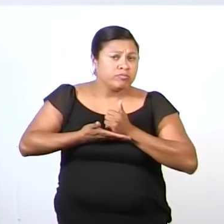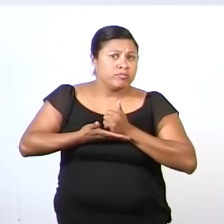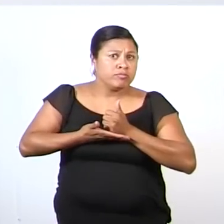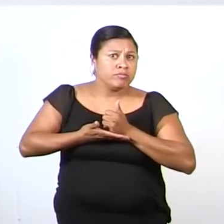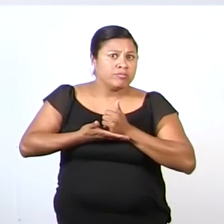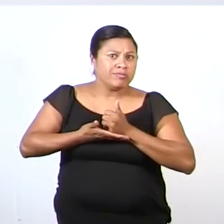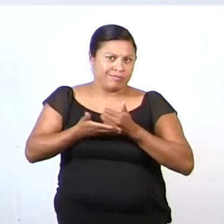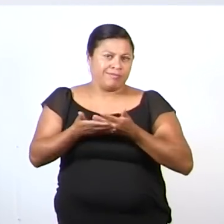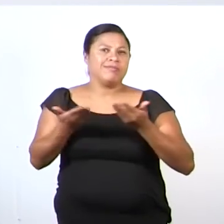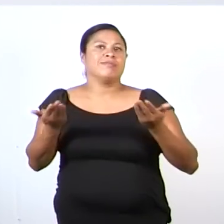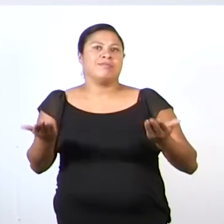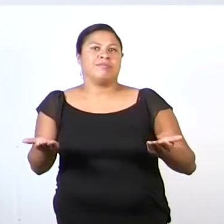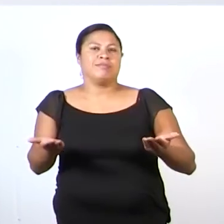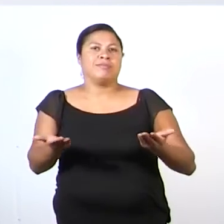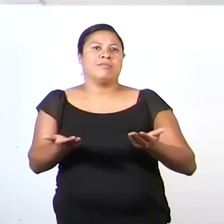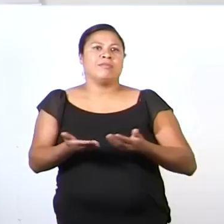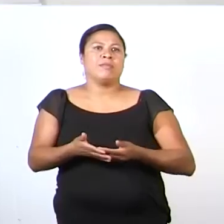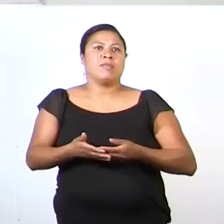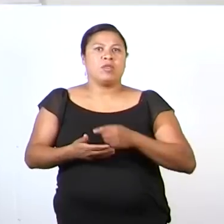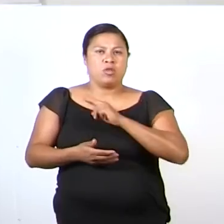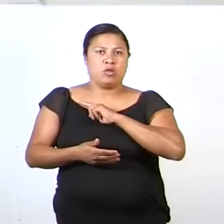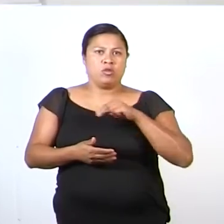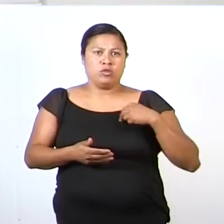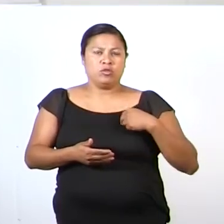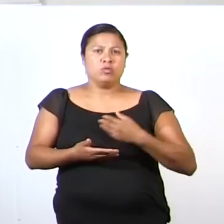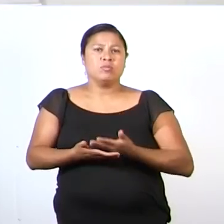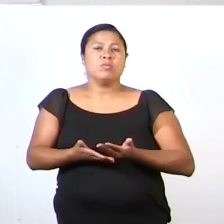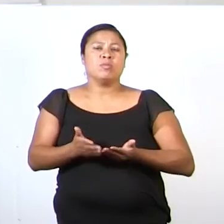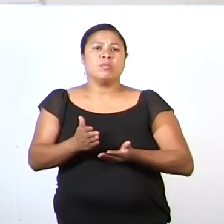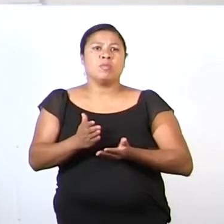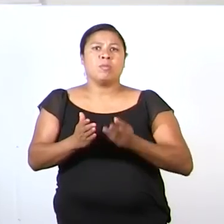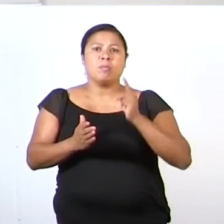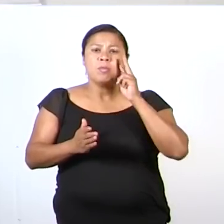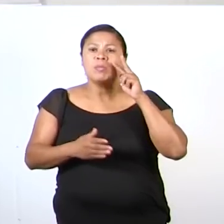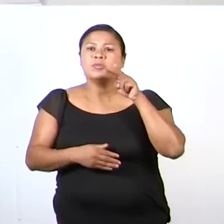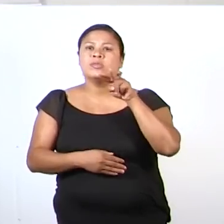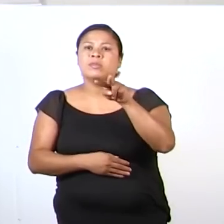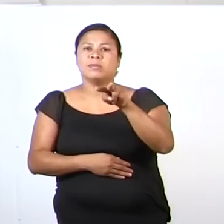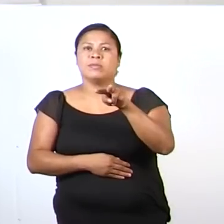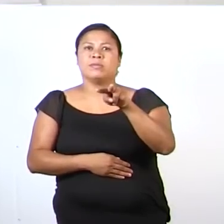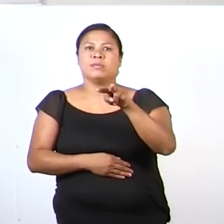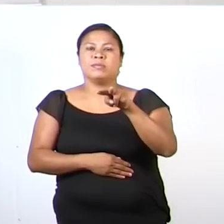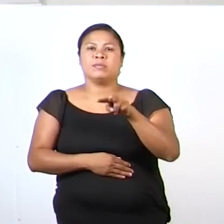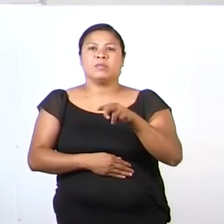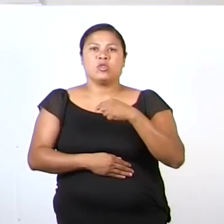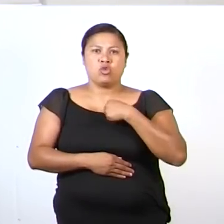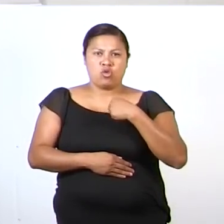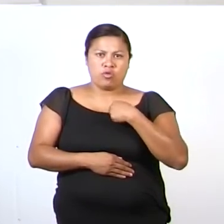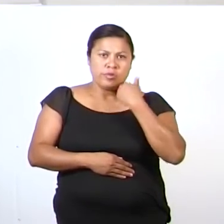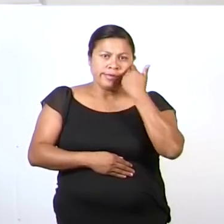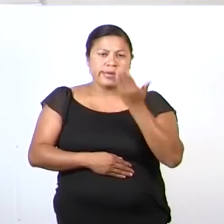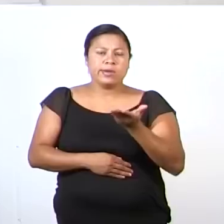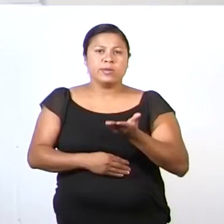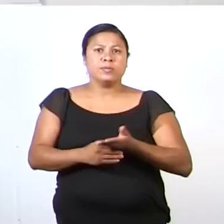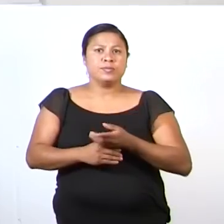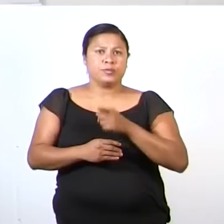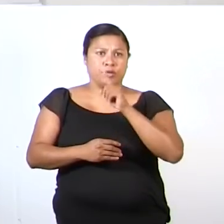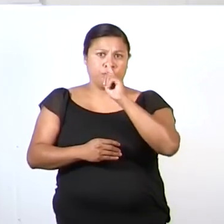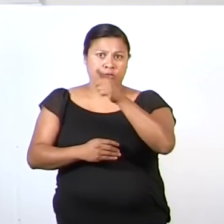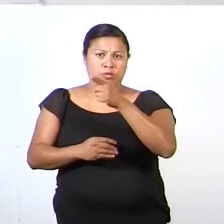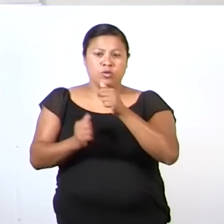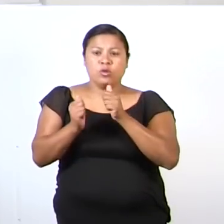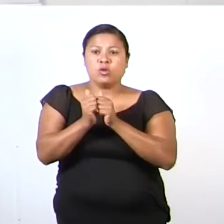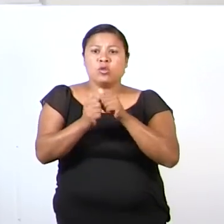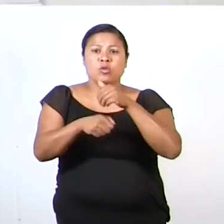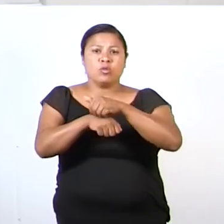Ahora bien, vamos a checarlo. Te propongo que con el